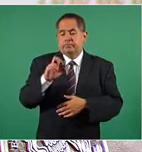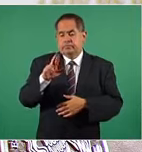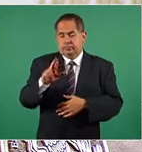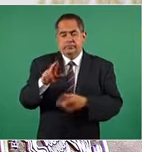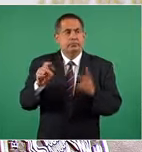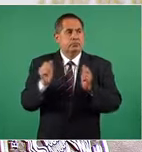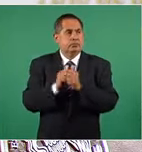Pemex